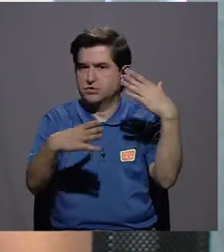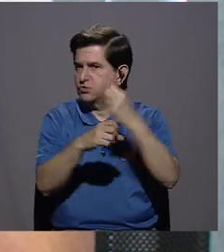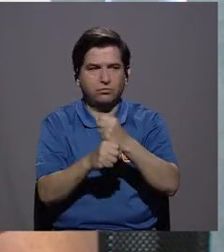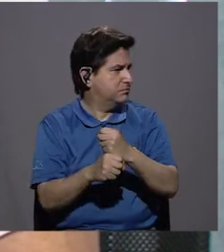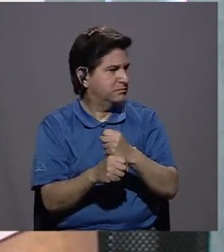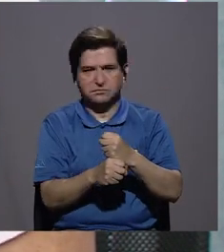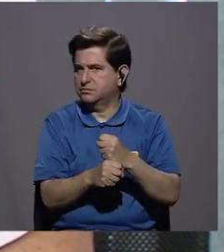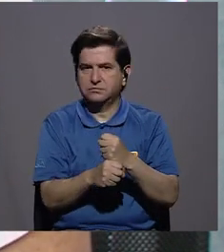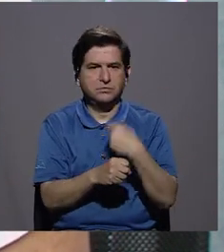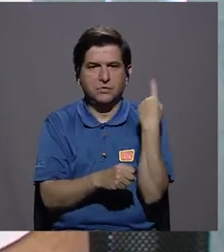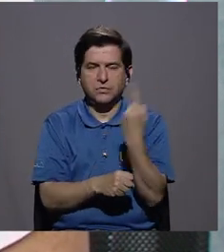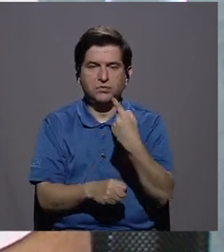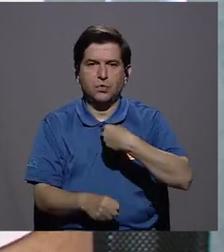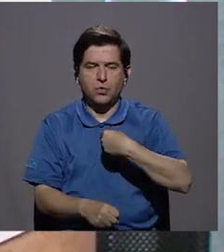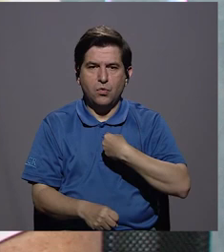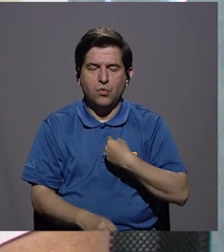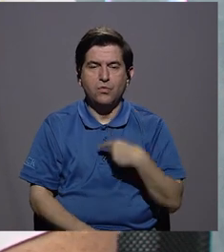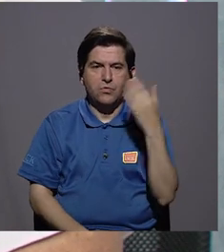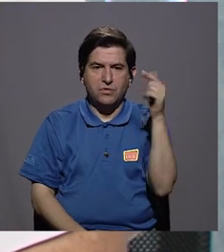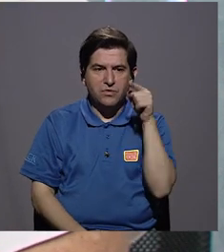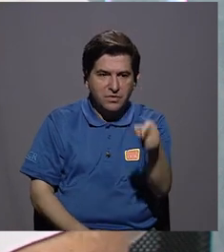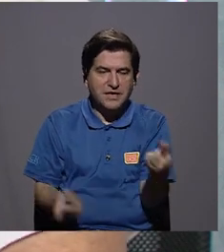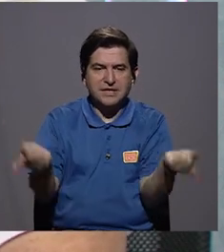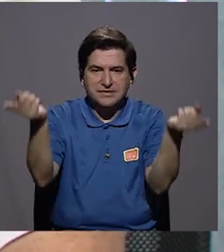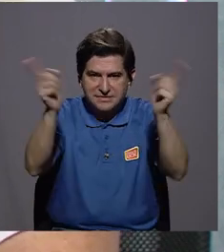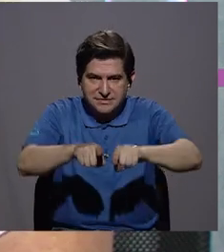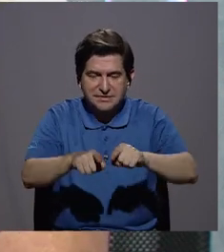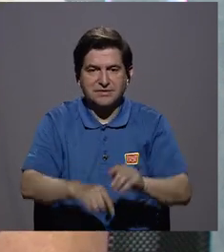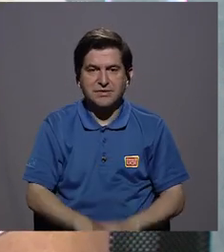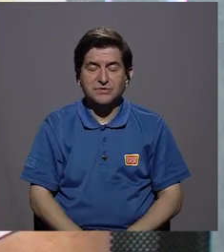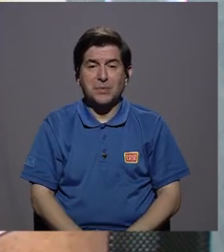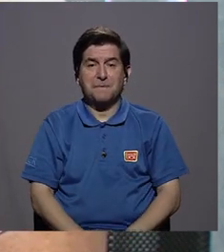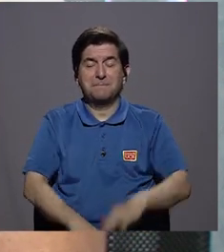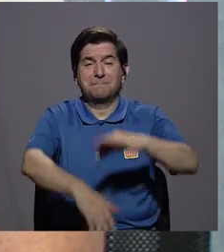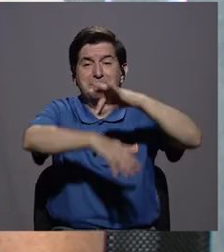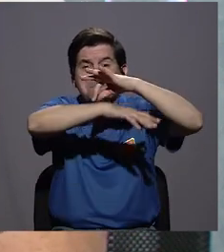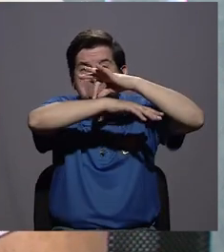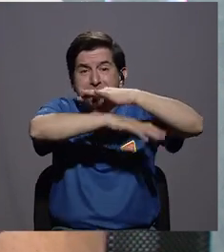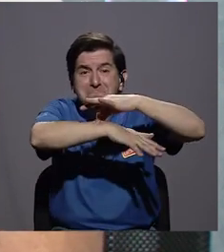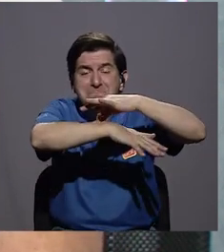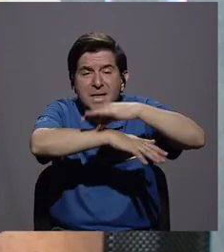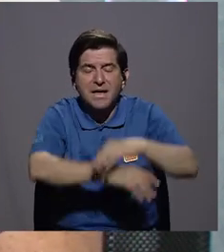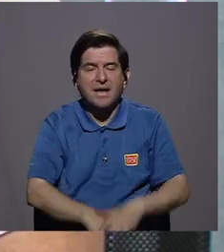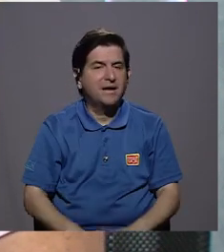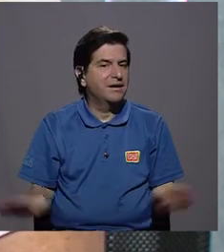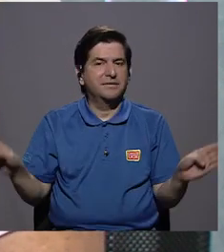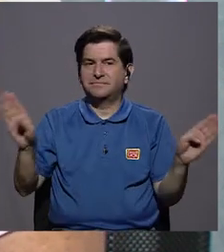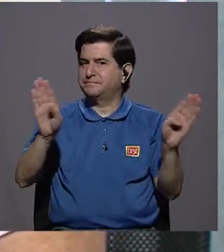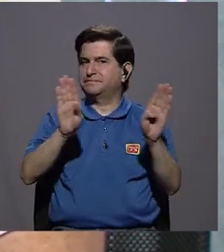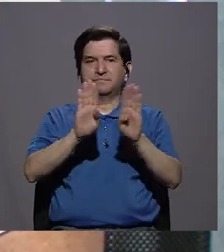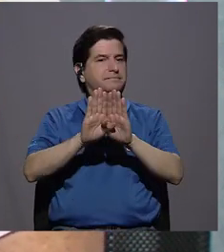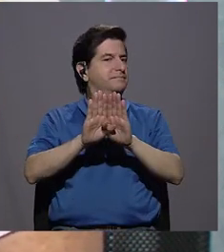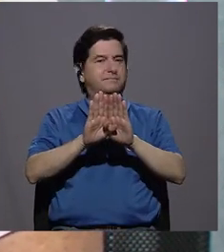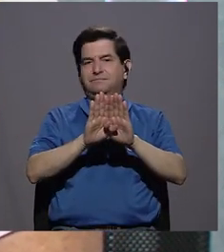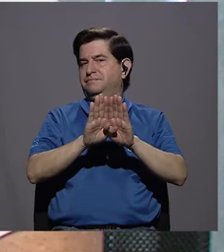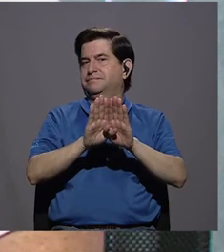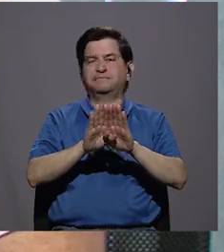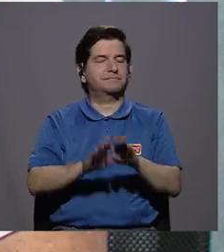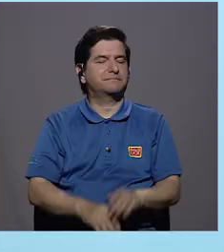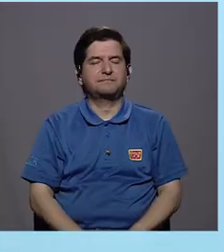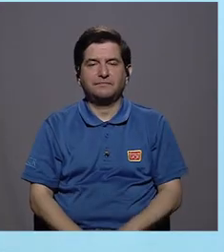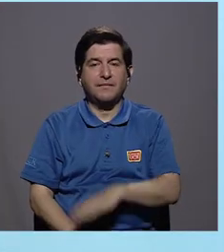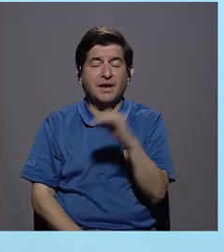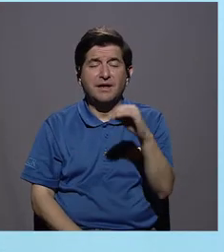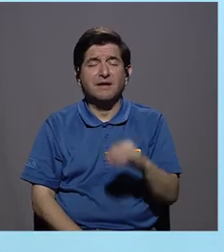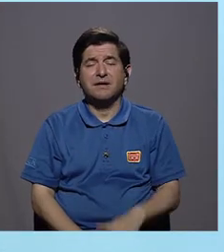Lo único que se garantiza a uno es precisamente de que la piel no cierre. La piel no cierre.